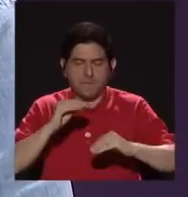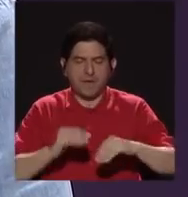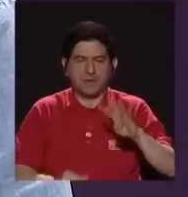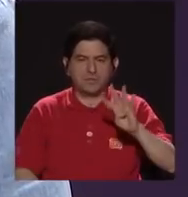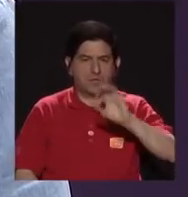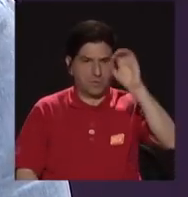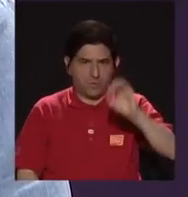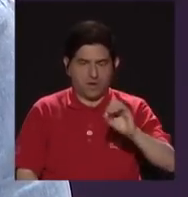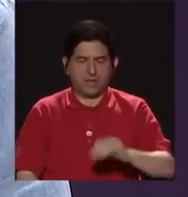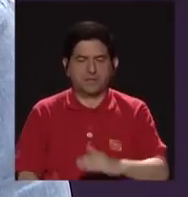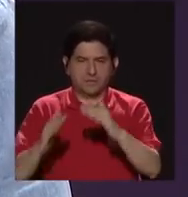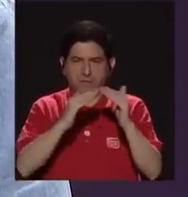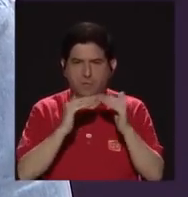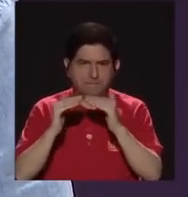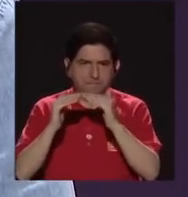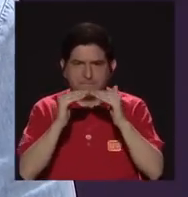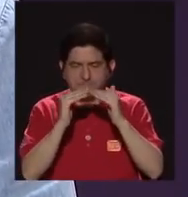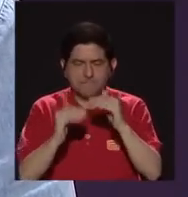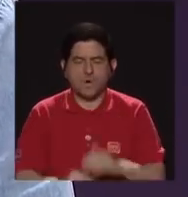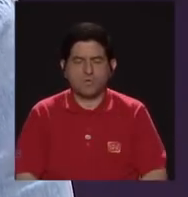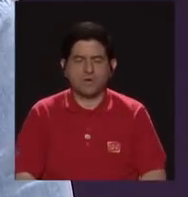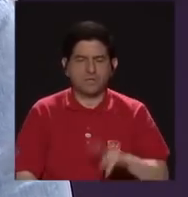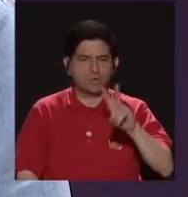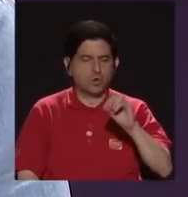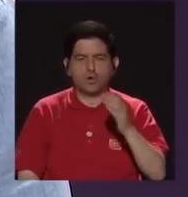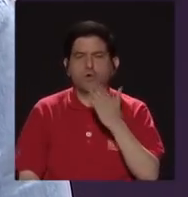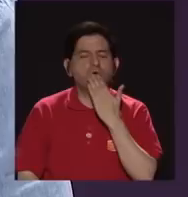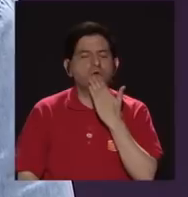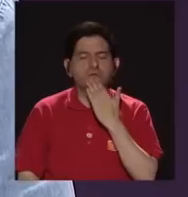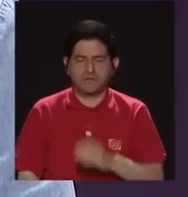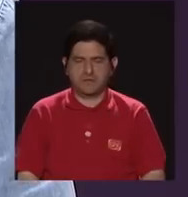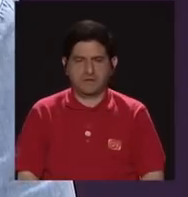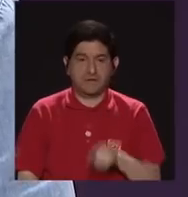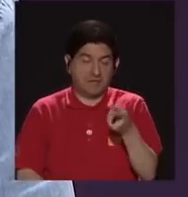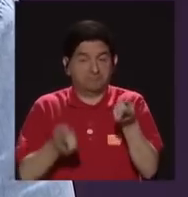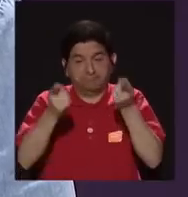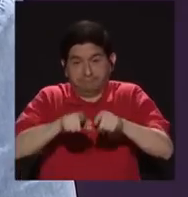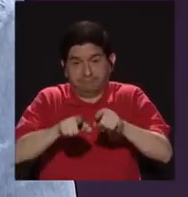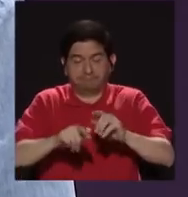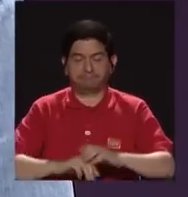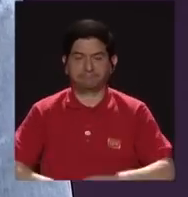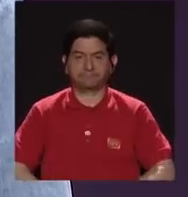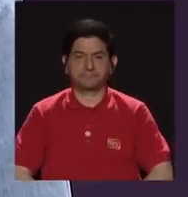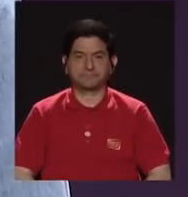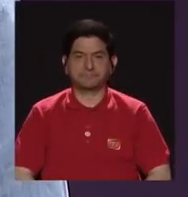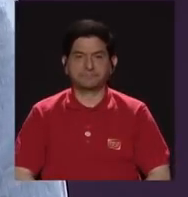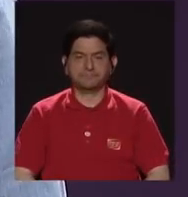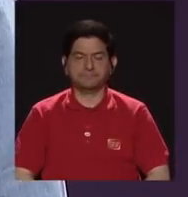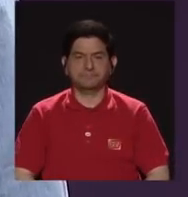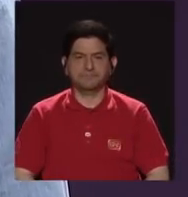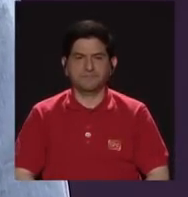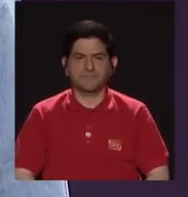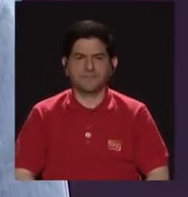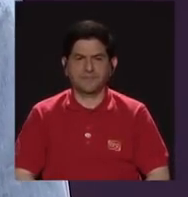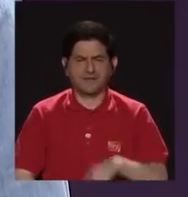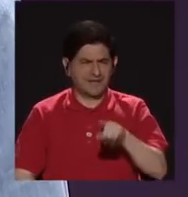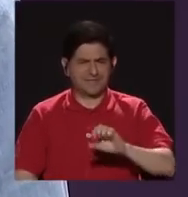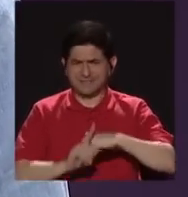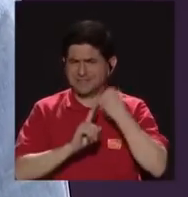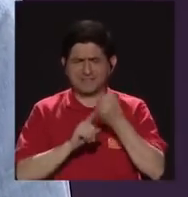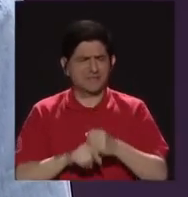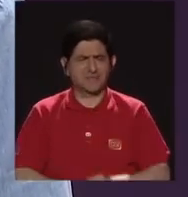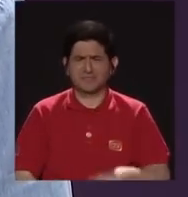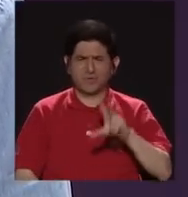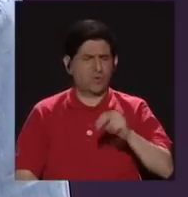% en población no indígena, o que se considera no indígena. Tanta deshumanización